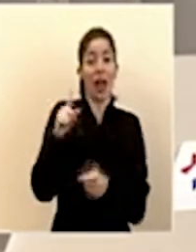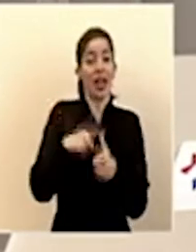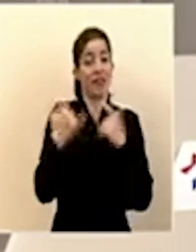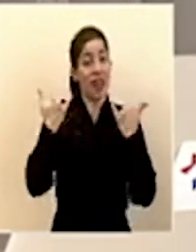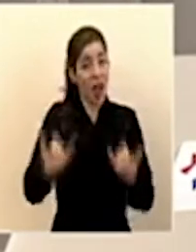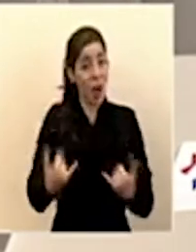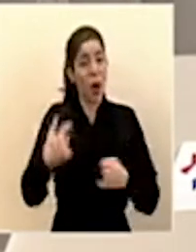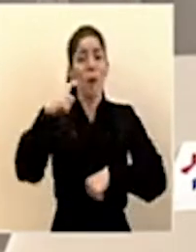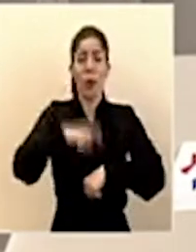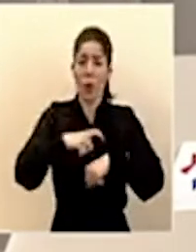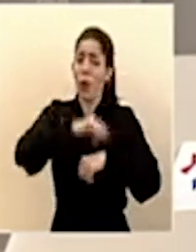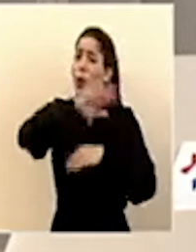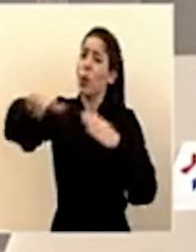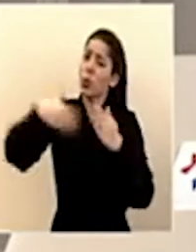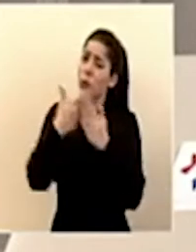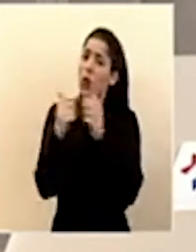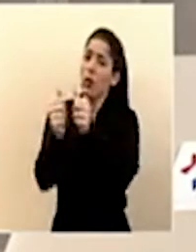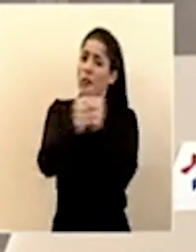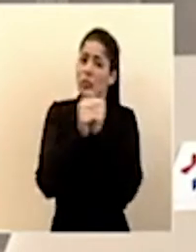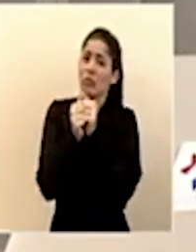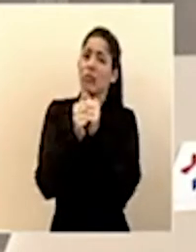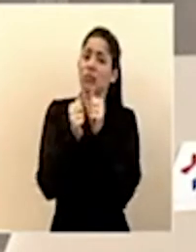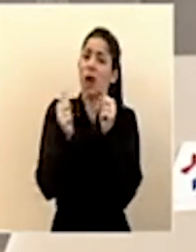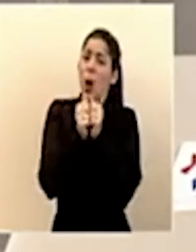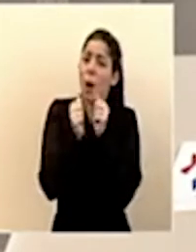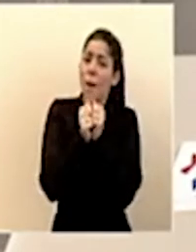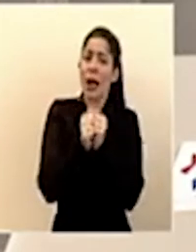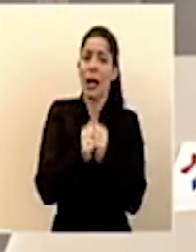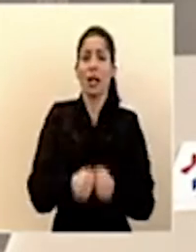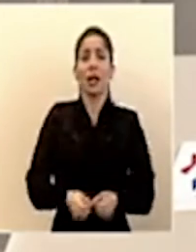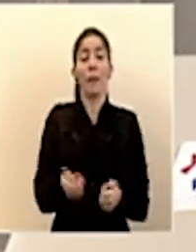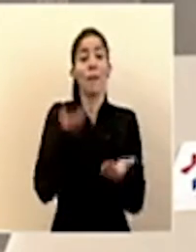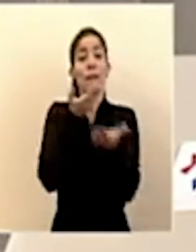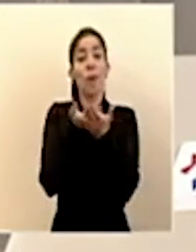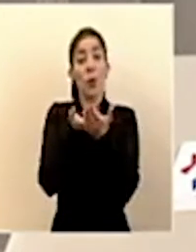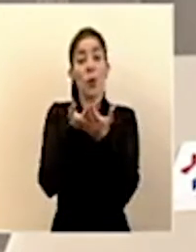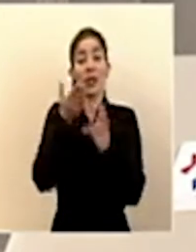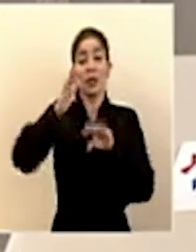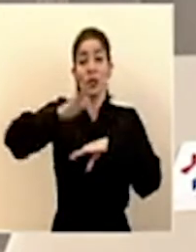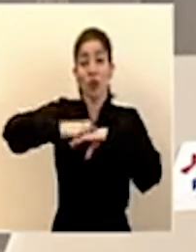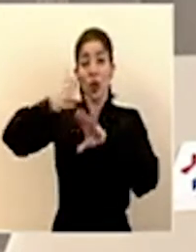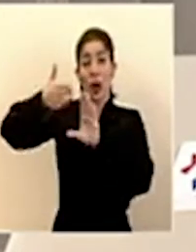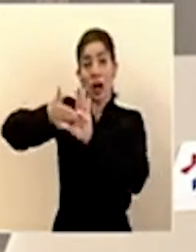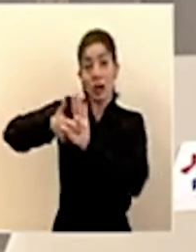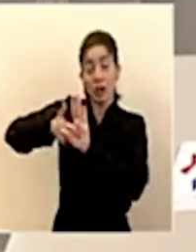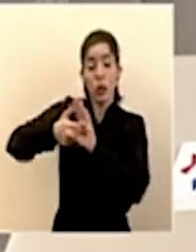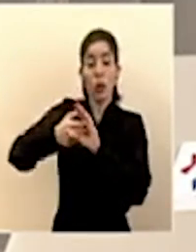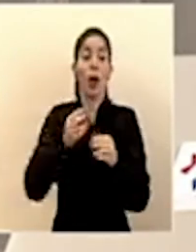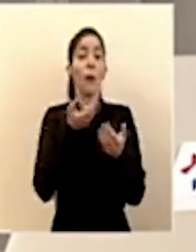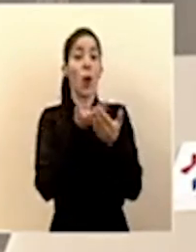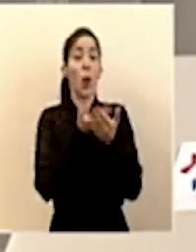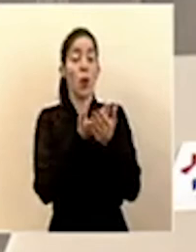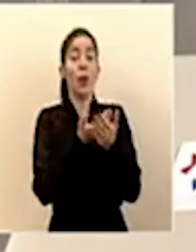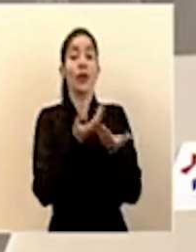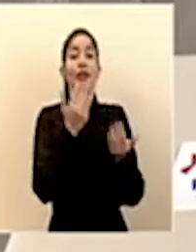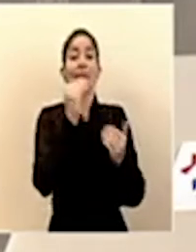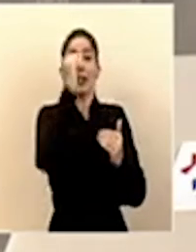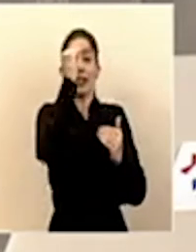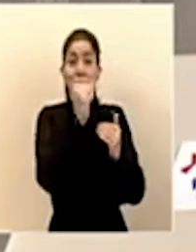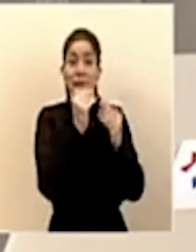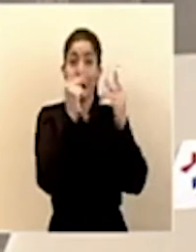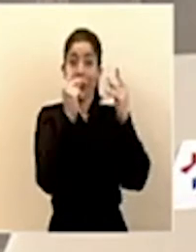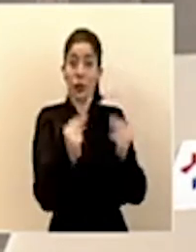todas y todos nos unamos y nos acompañemos. Las propuestas del combustible, las propuestas del recorte del